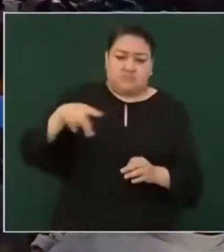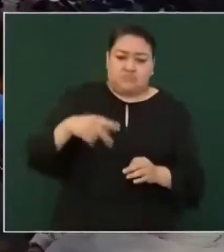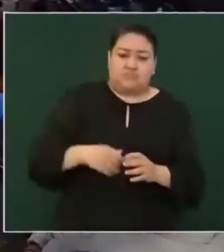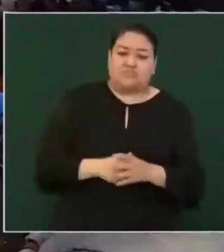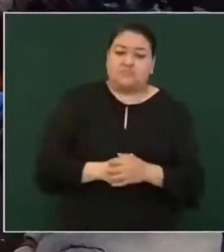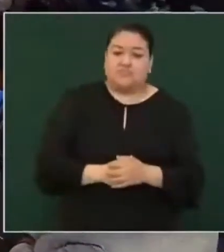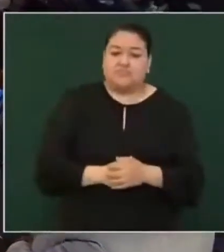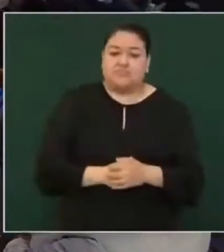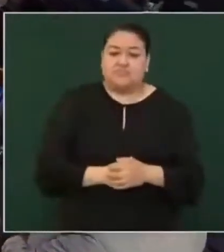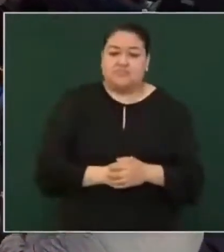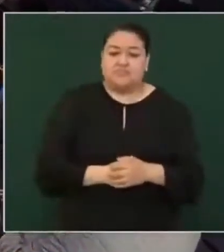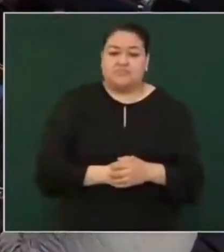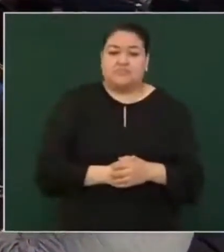no oh ya no Gracias.